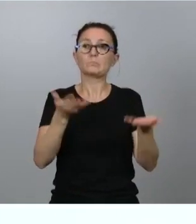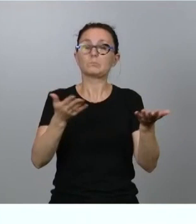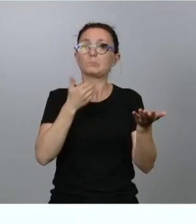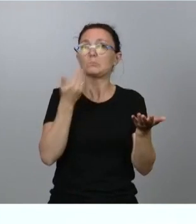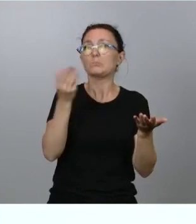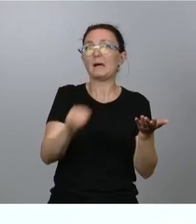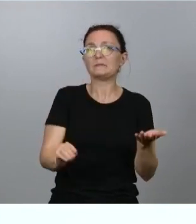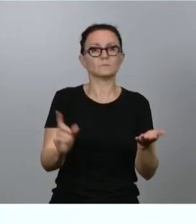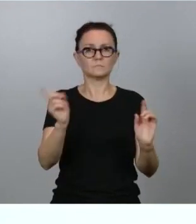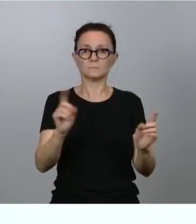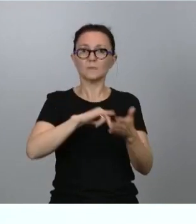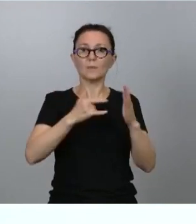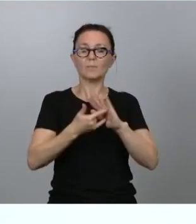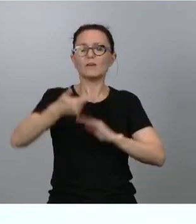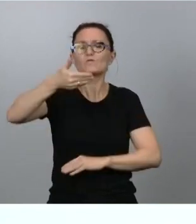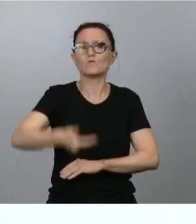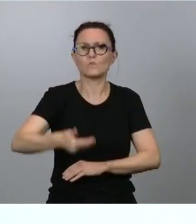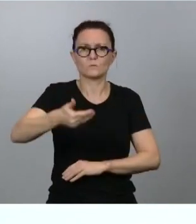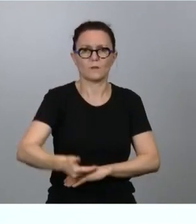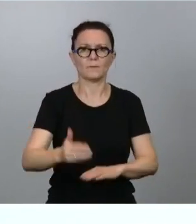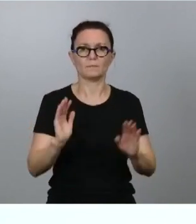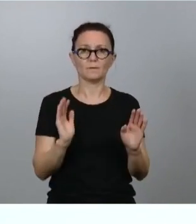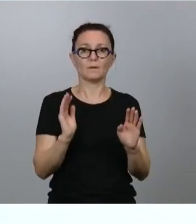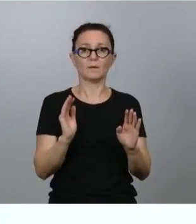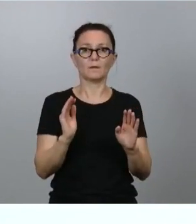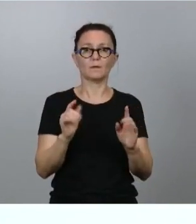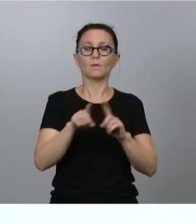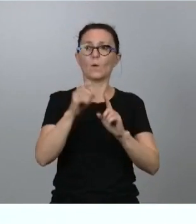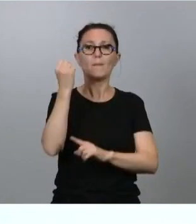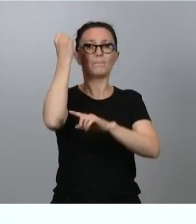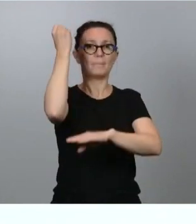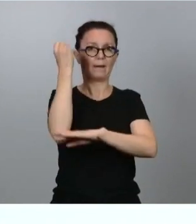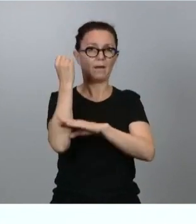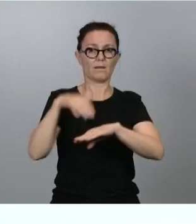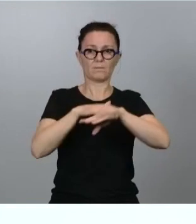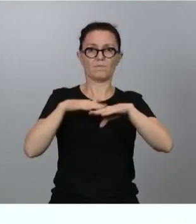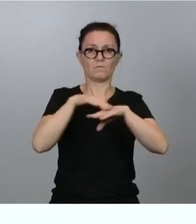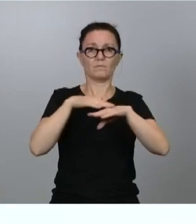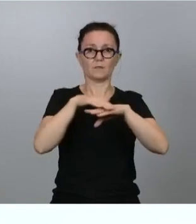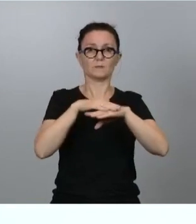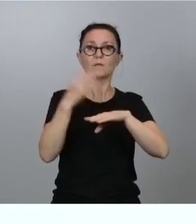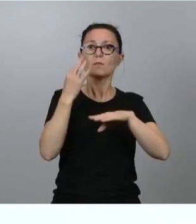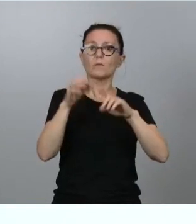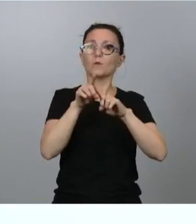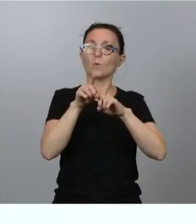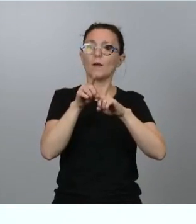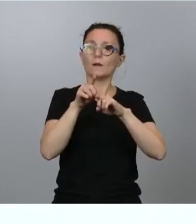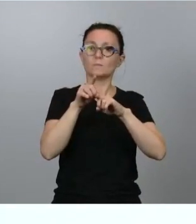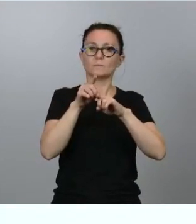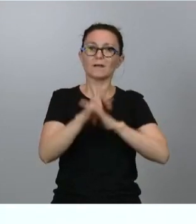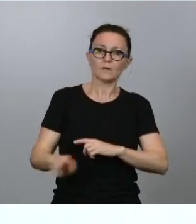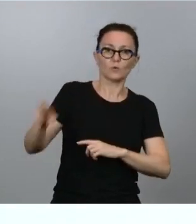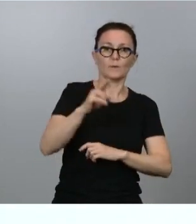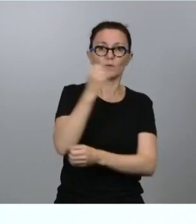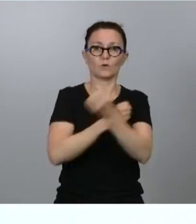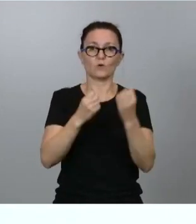intervención, es un plan trascendental. Es uno de los pilares estratégicos en los que se debe asentar la recuperación económica de nuestro país para